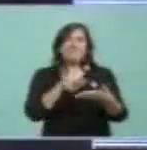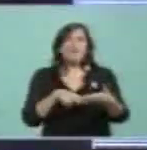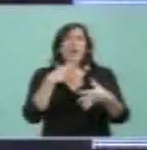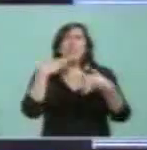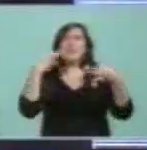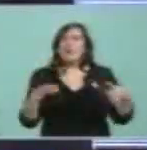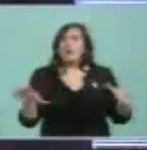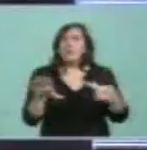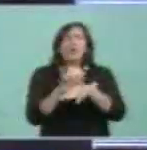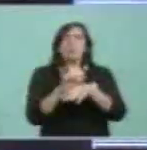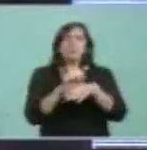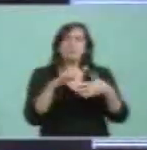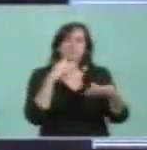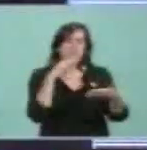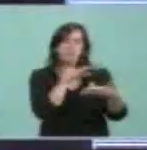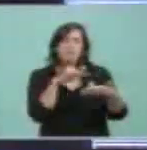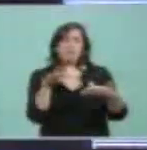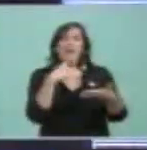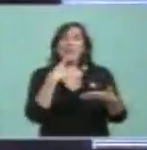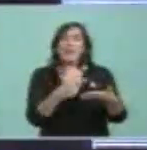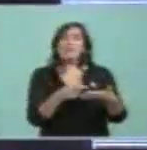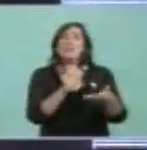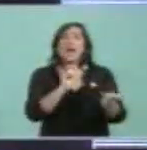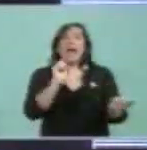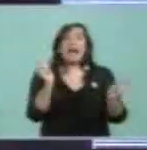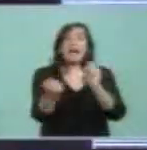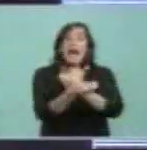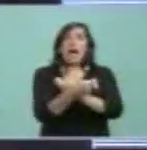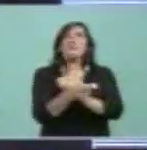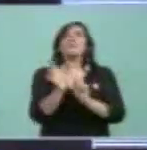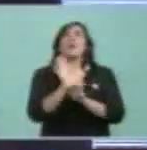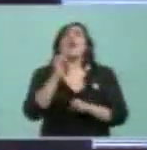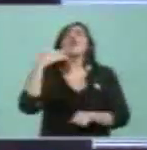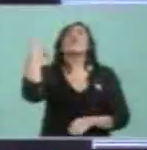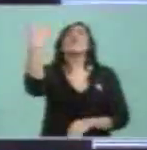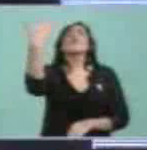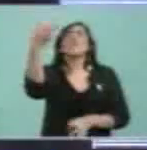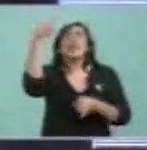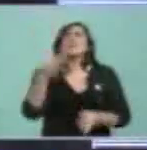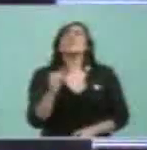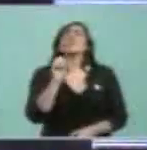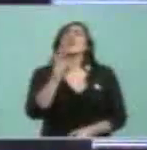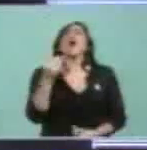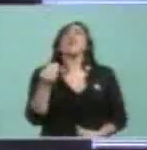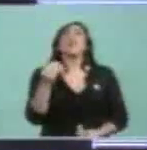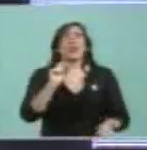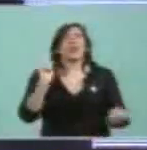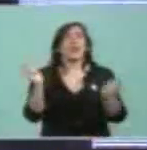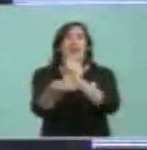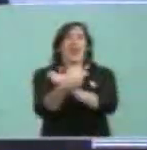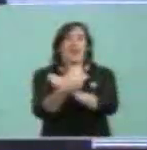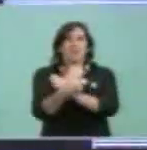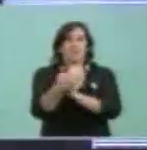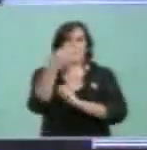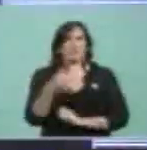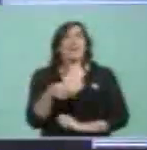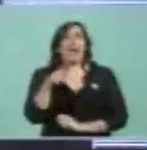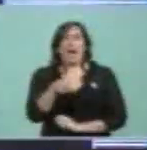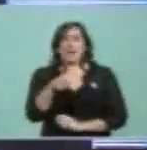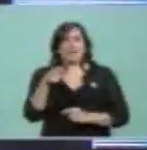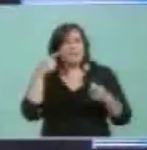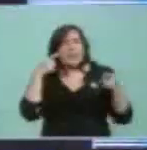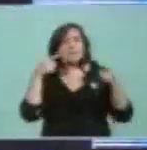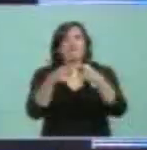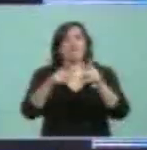dice cambios en el nombre del futuro, creo que ahí estuvo definido realmente el eje